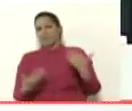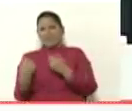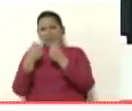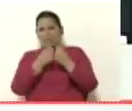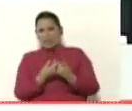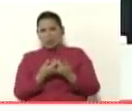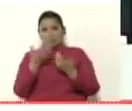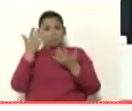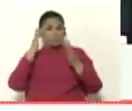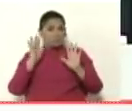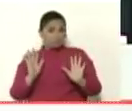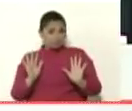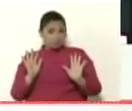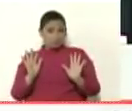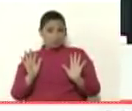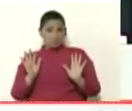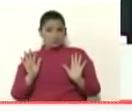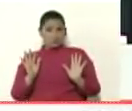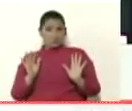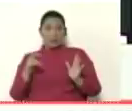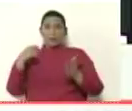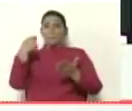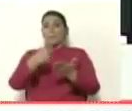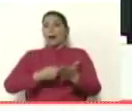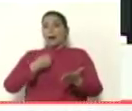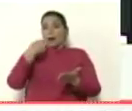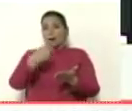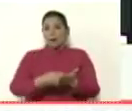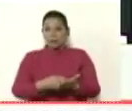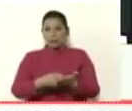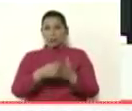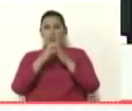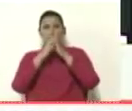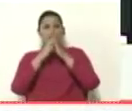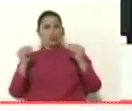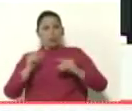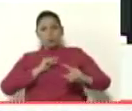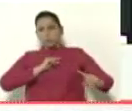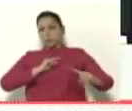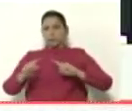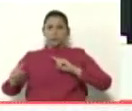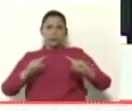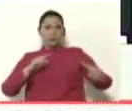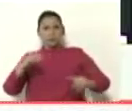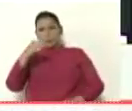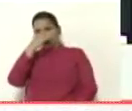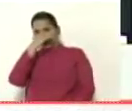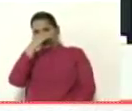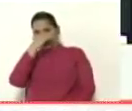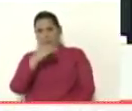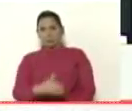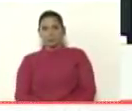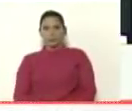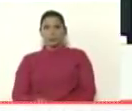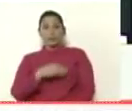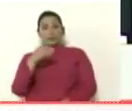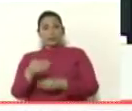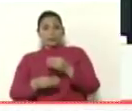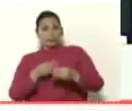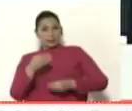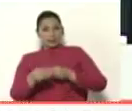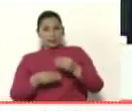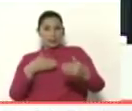Supuestamente para financiar todas las acciones terroristas que se realizaron